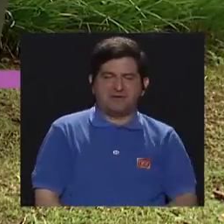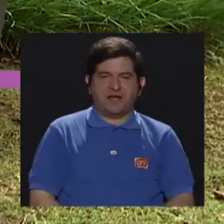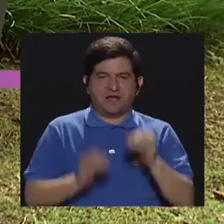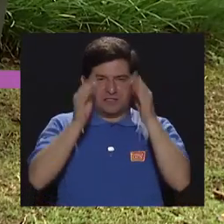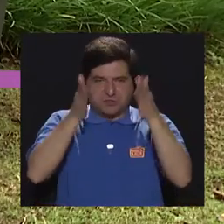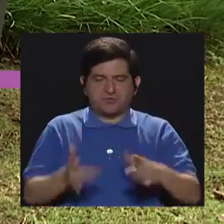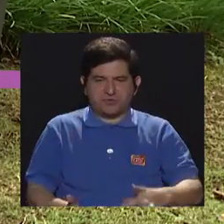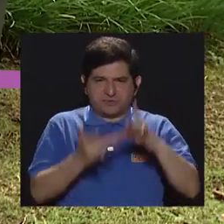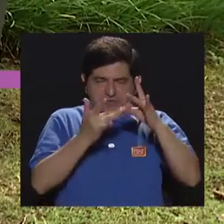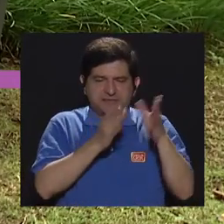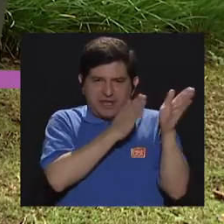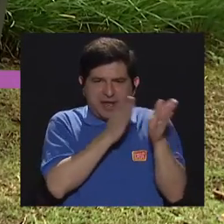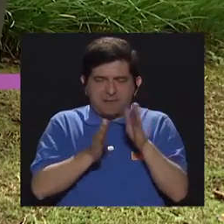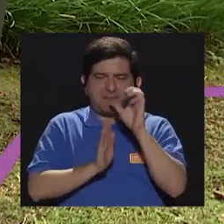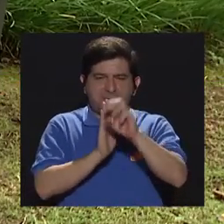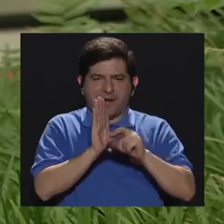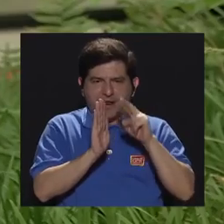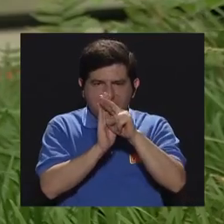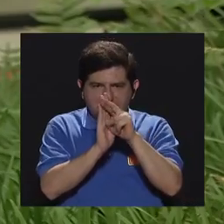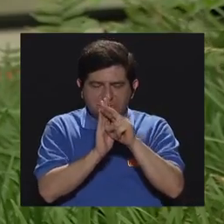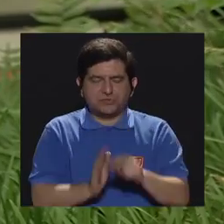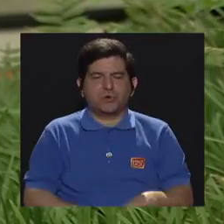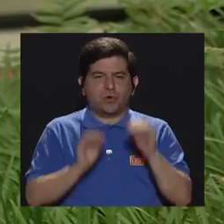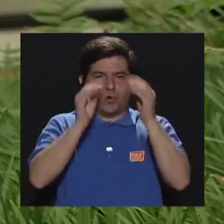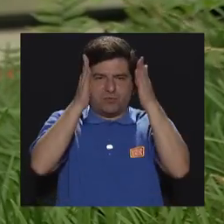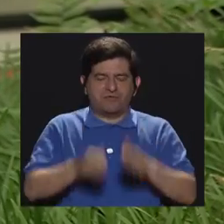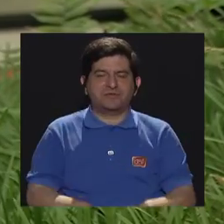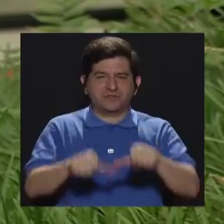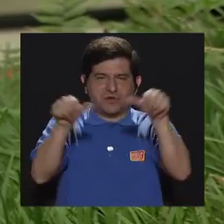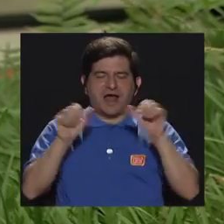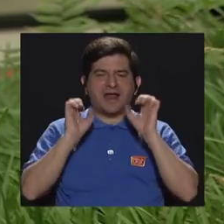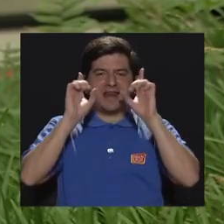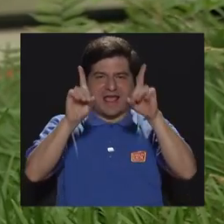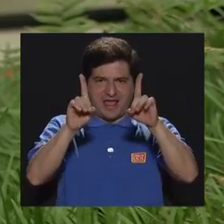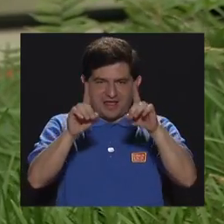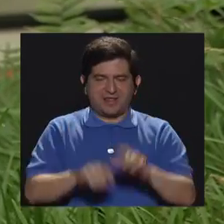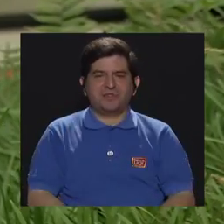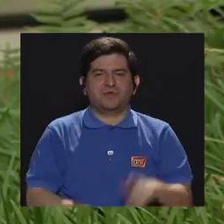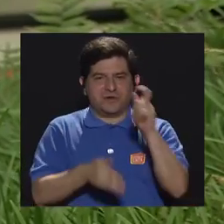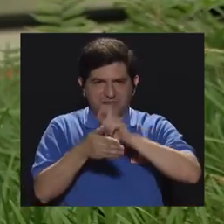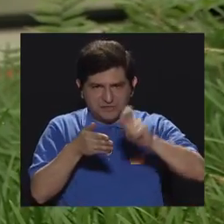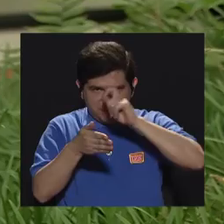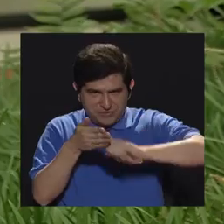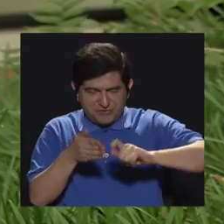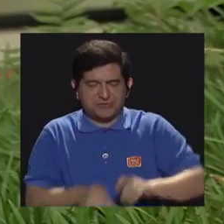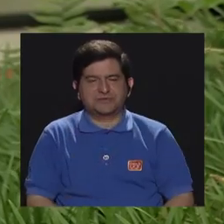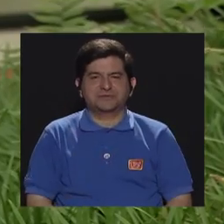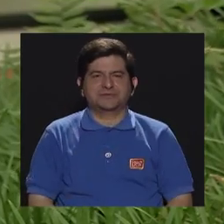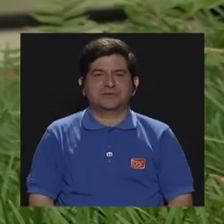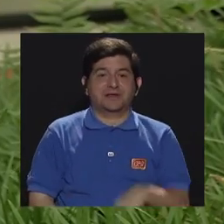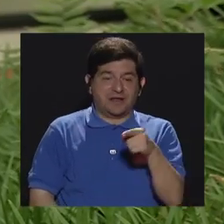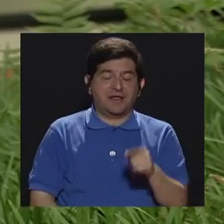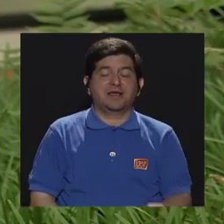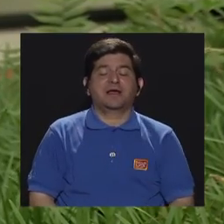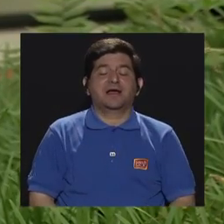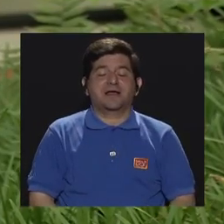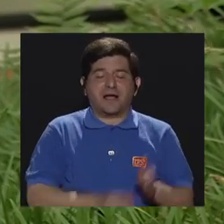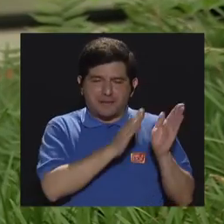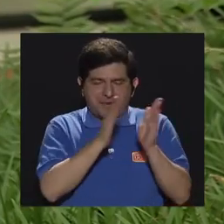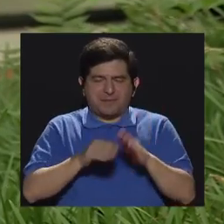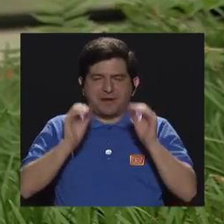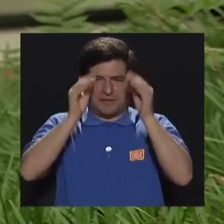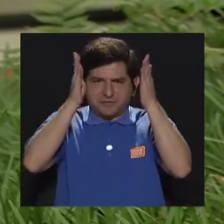catedrática especialista en planificación curricular y profesora de la sección de educación primaria de la Escuela de Formación